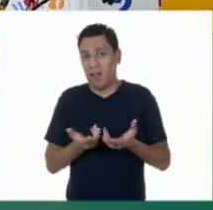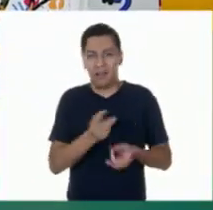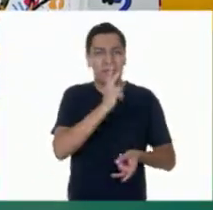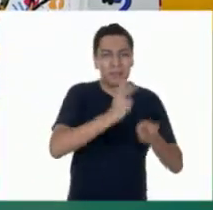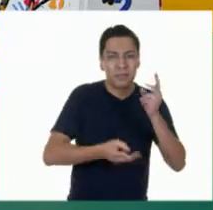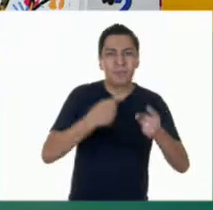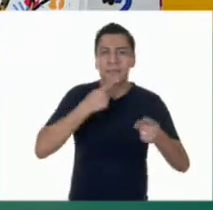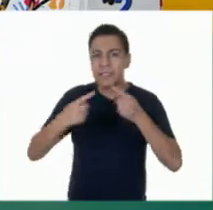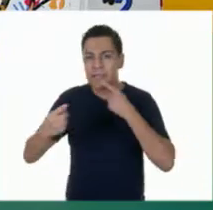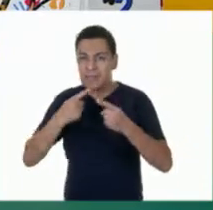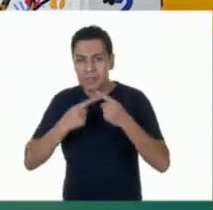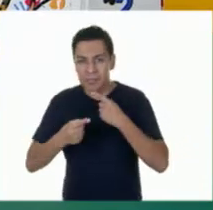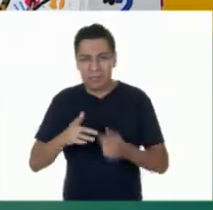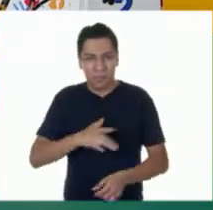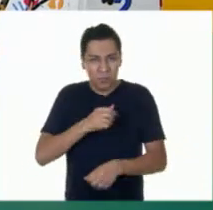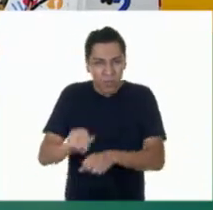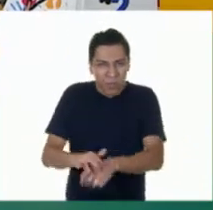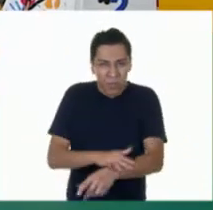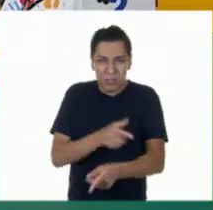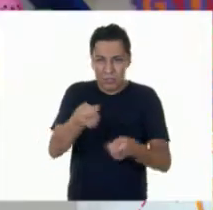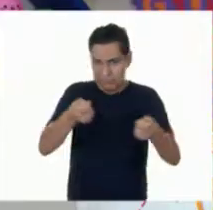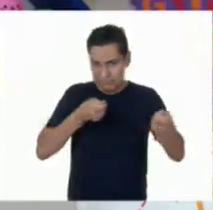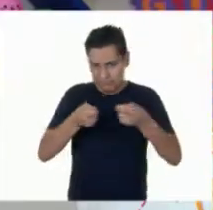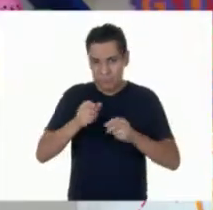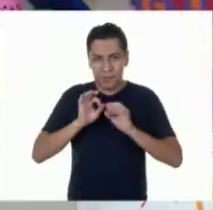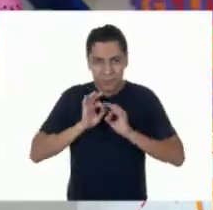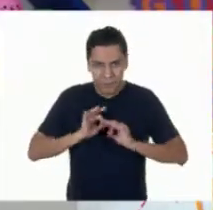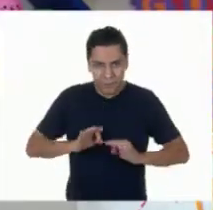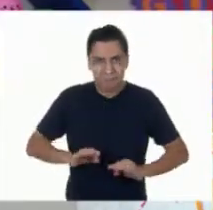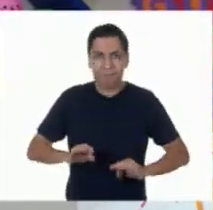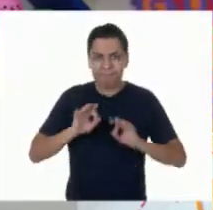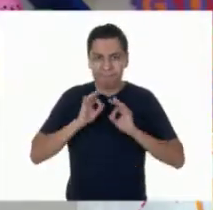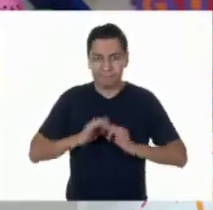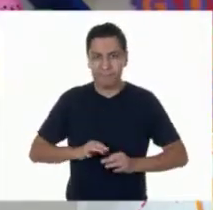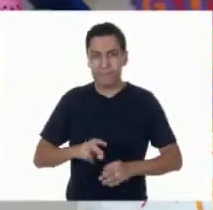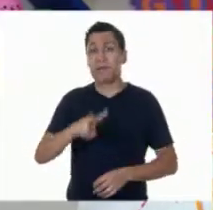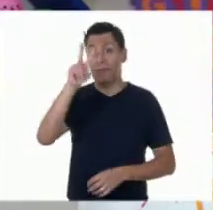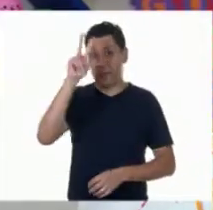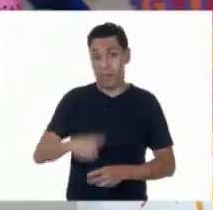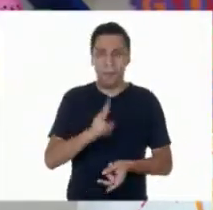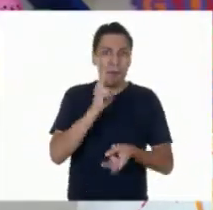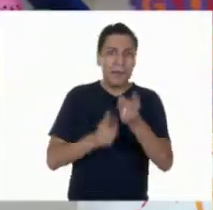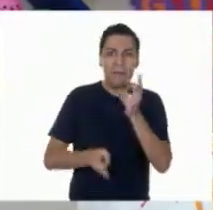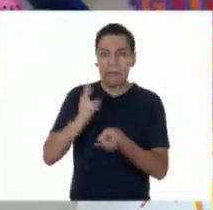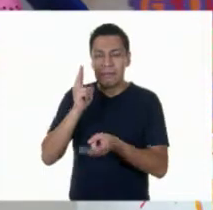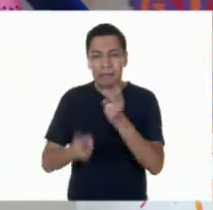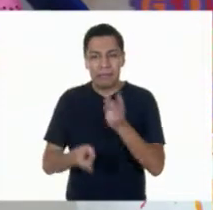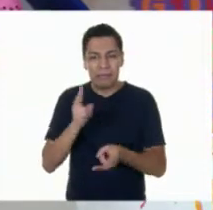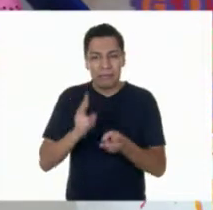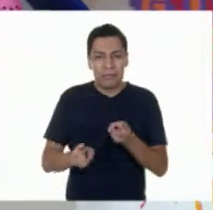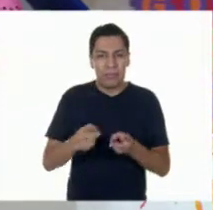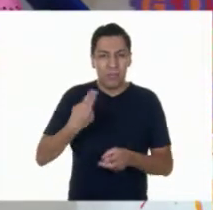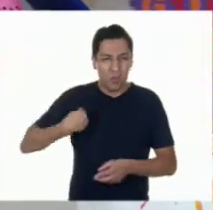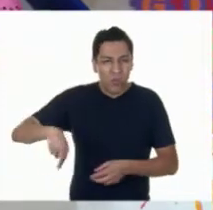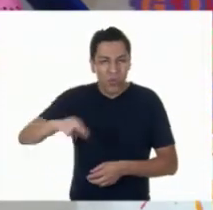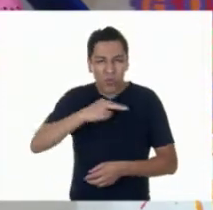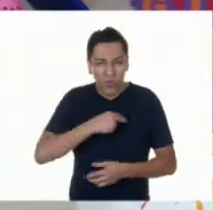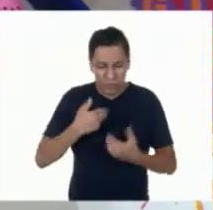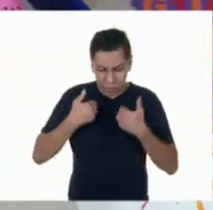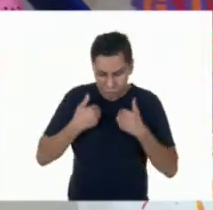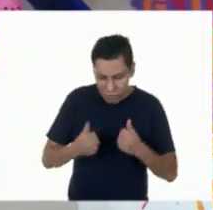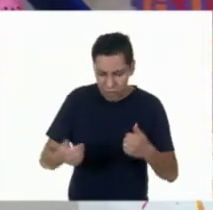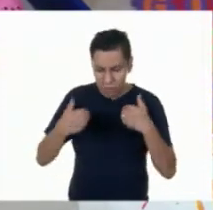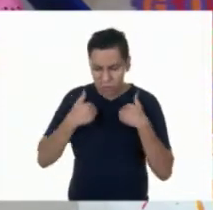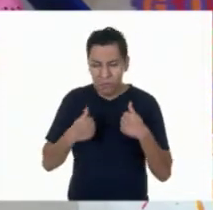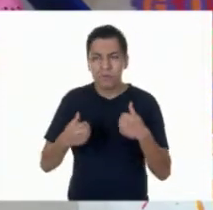emociones. Es cierto. Platicar sobre lo que nos ha pasado para entender mejor la situación y buscar